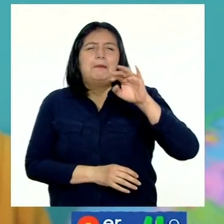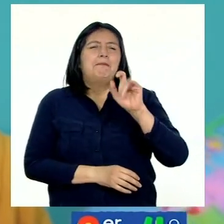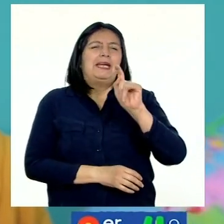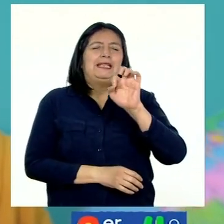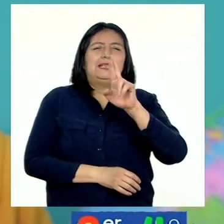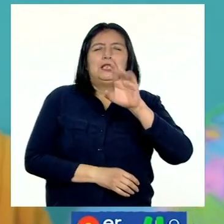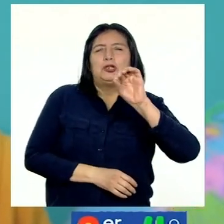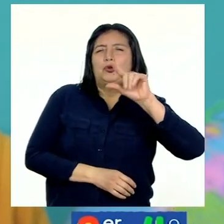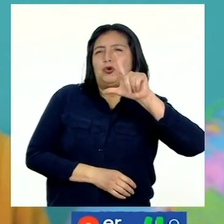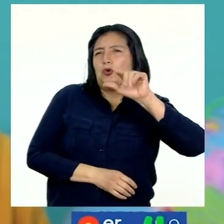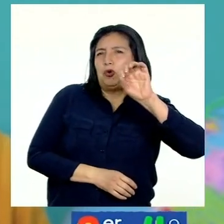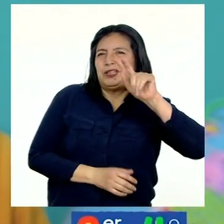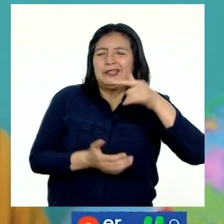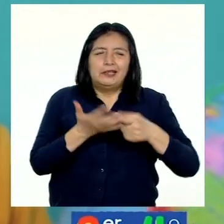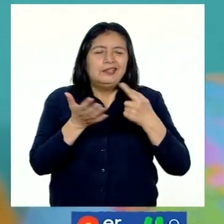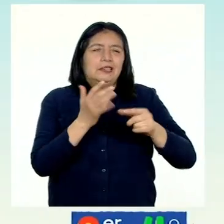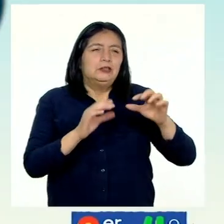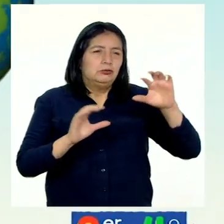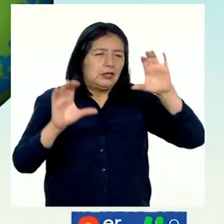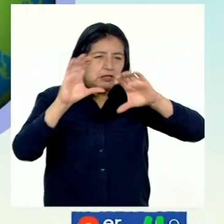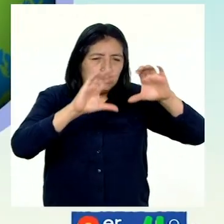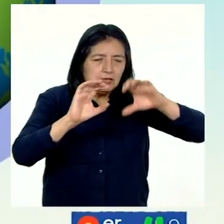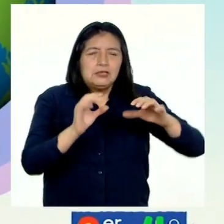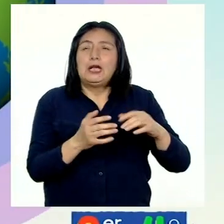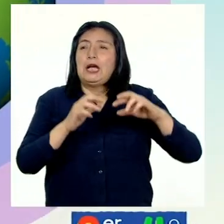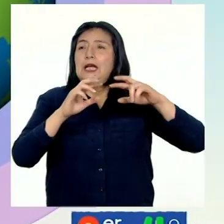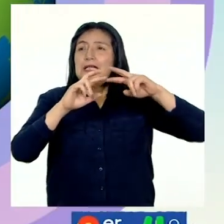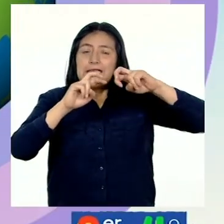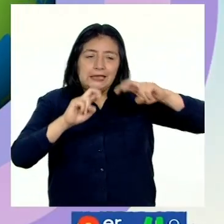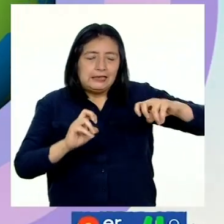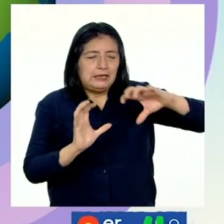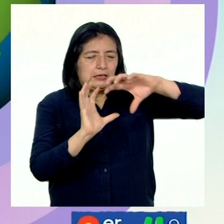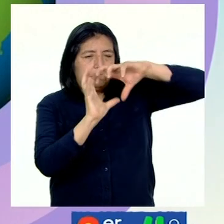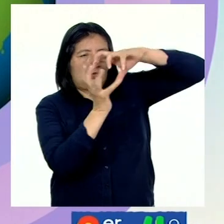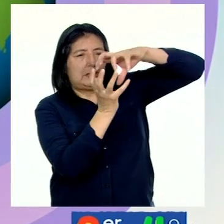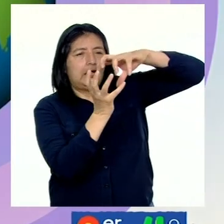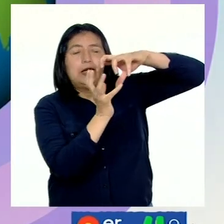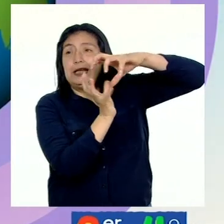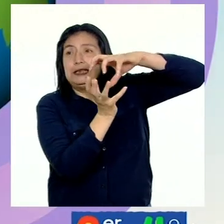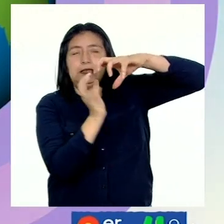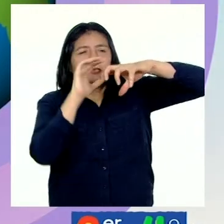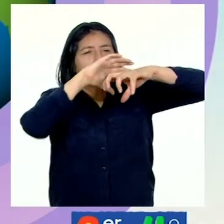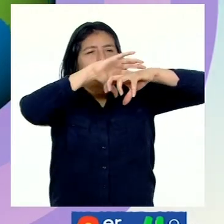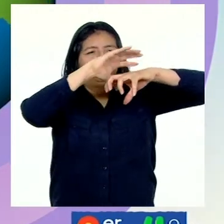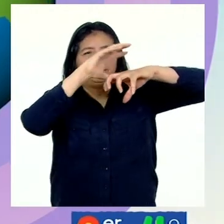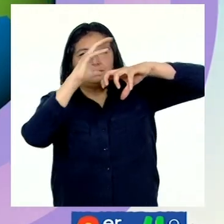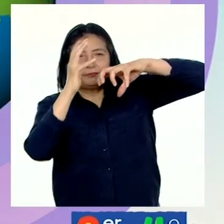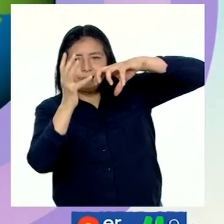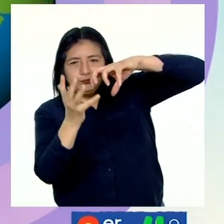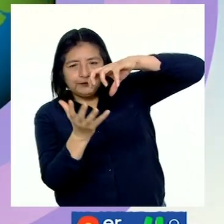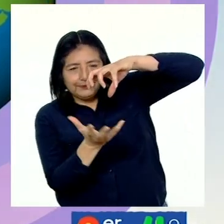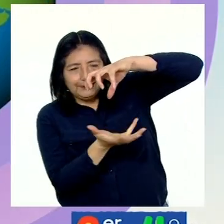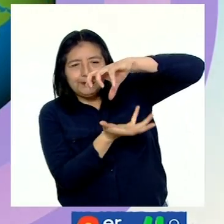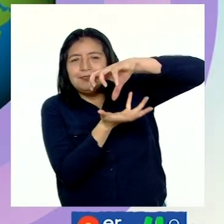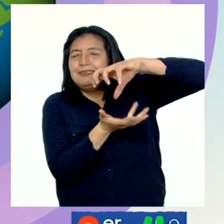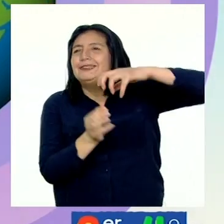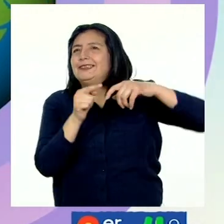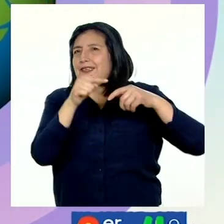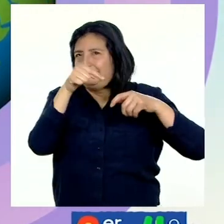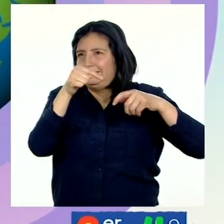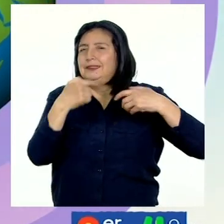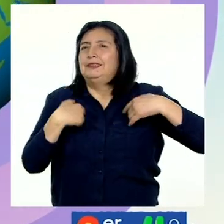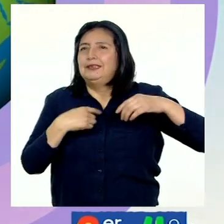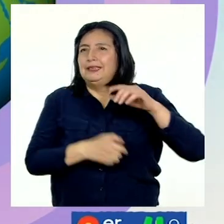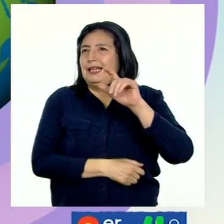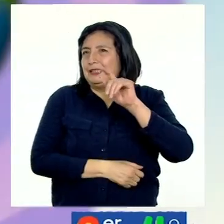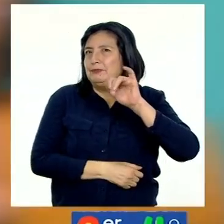es una ciencia que estudia la atmósfera, la capa gaseosa justamente que rodea a nuestro planeta Tierra. Bien,